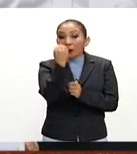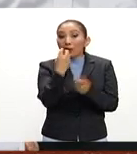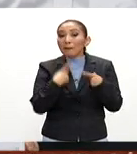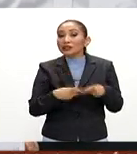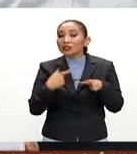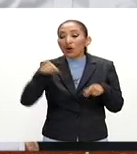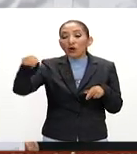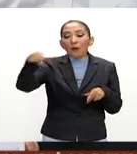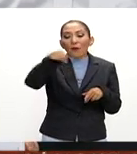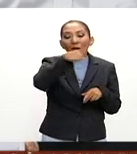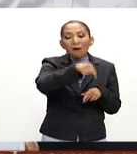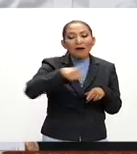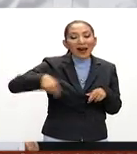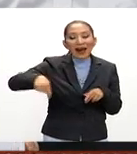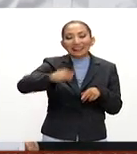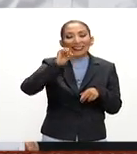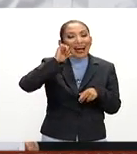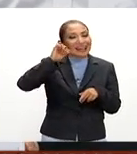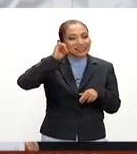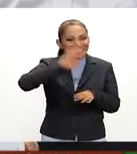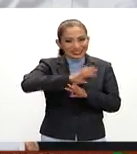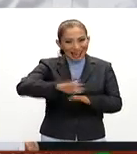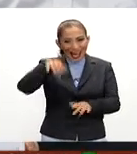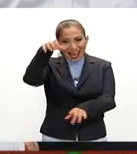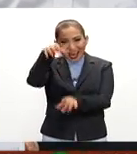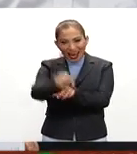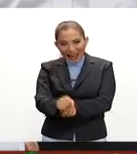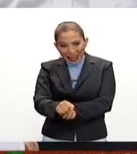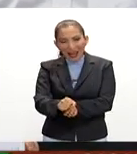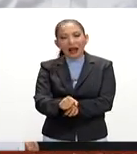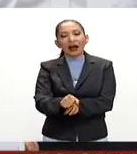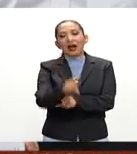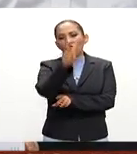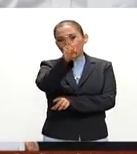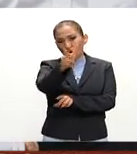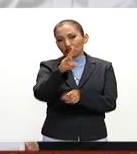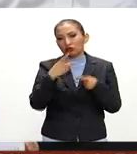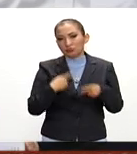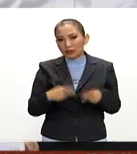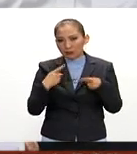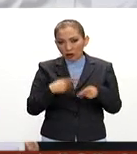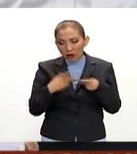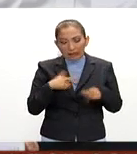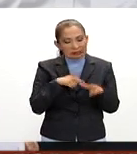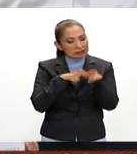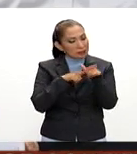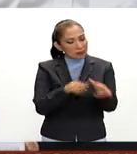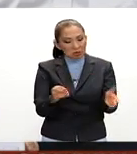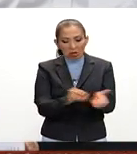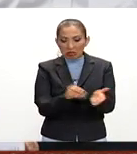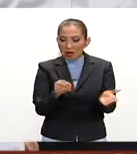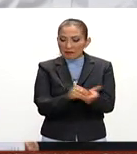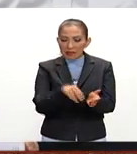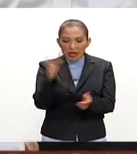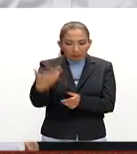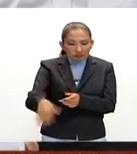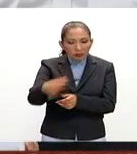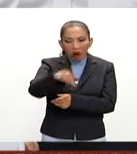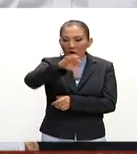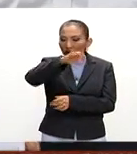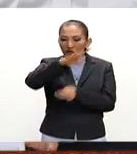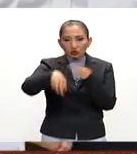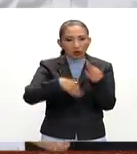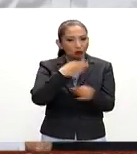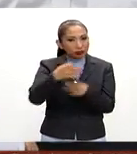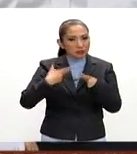personas, de los cuales el día de ayer fueron detenidas dos personas y seguimos tras la captura de todos